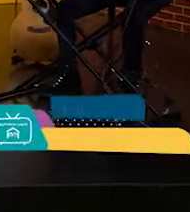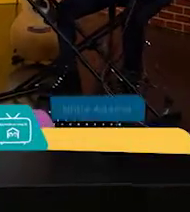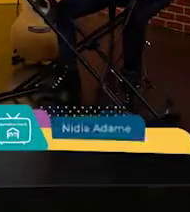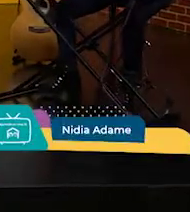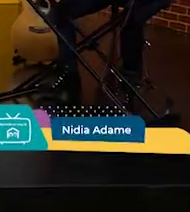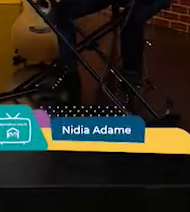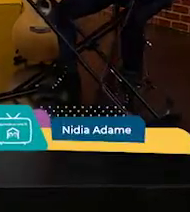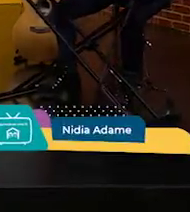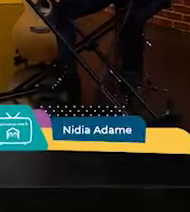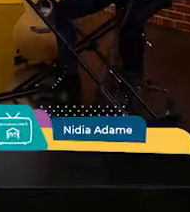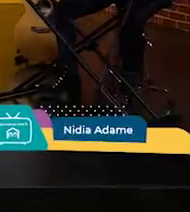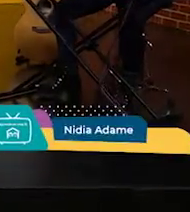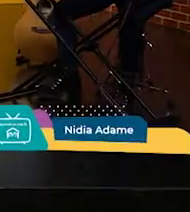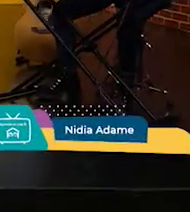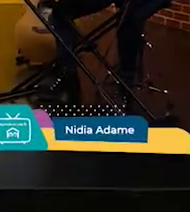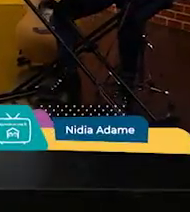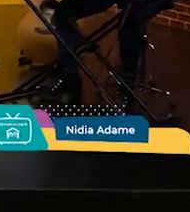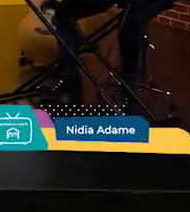¡Hasta la